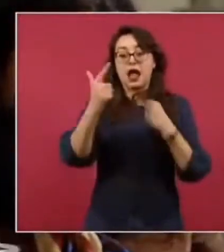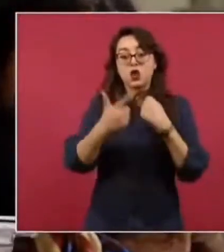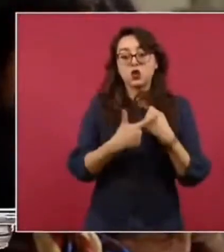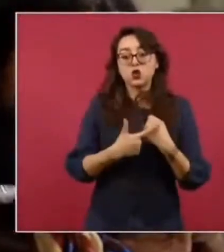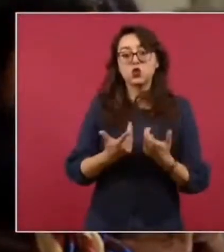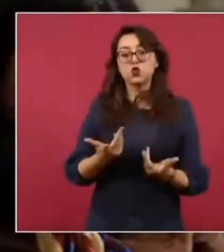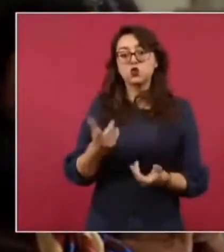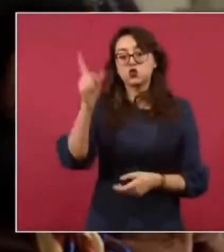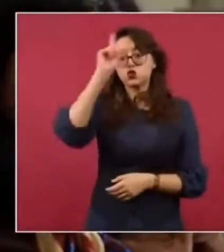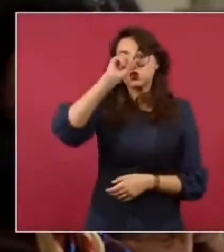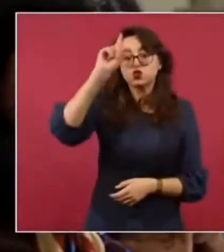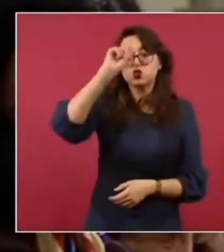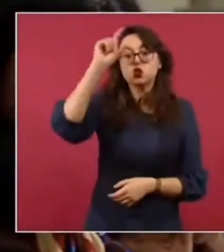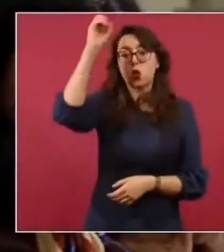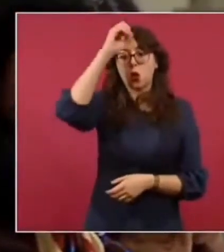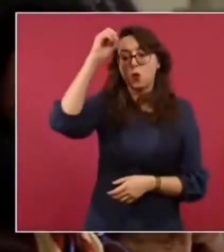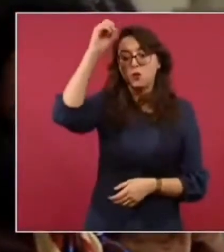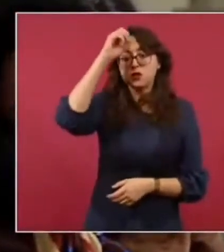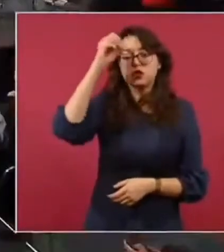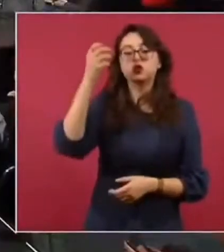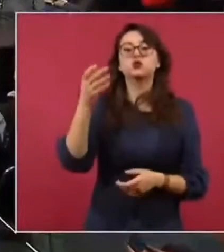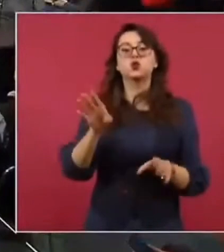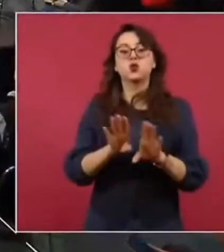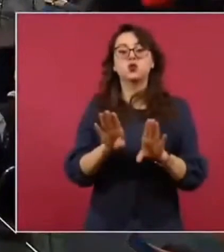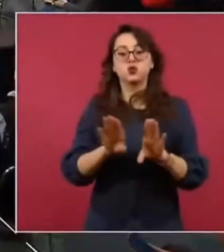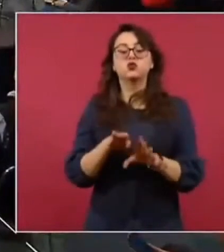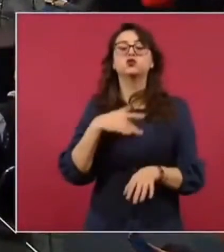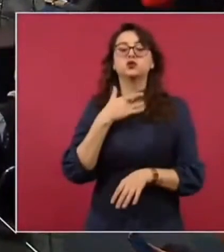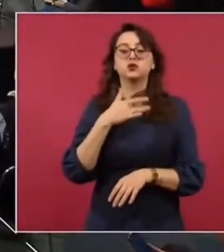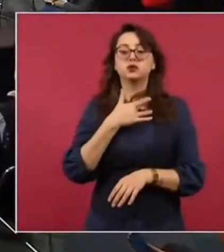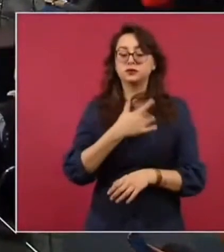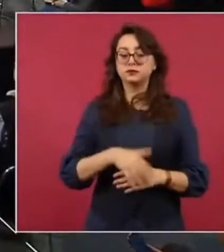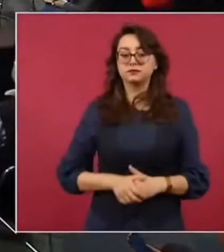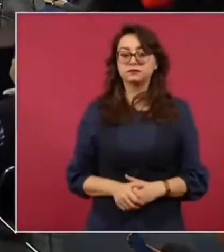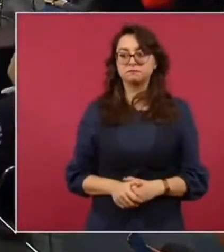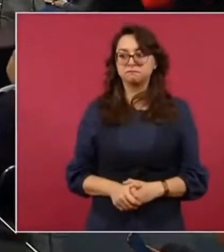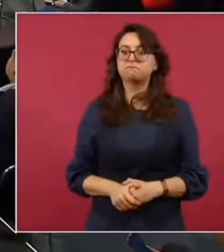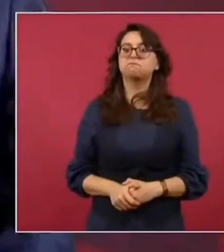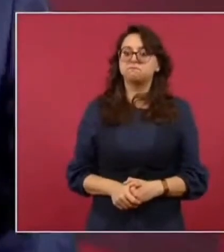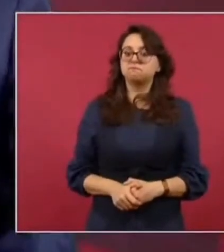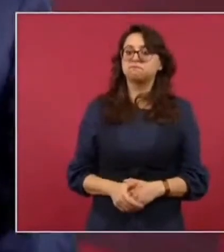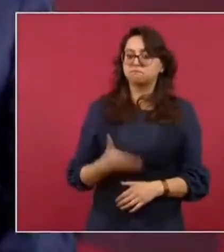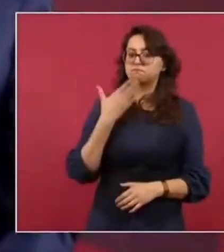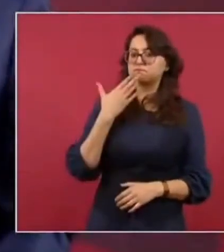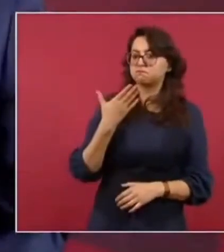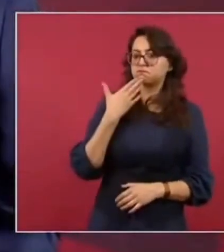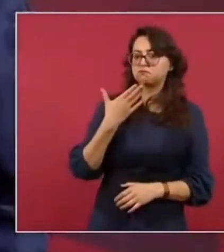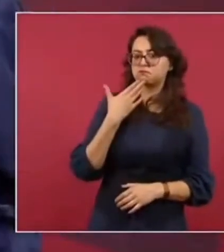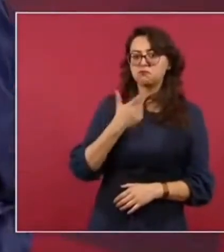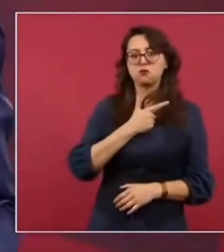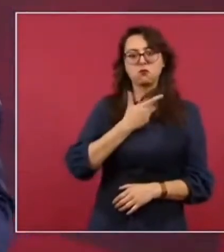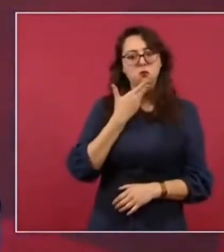y qué opina de esta reunión del tianguis turístico. Ah, muy bien. El turismo tiene